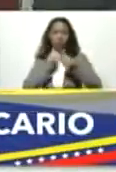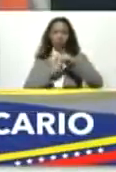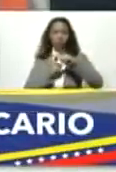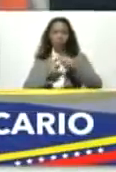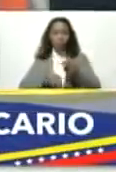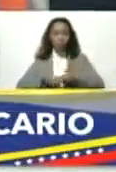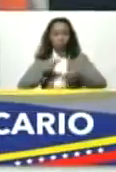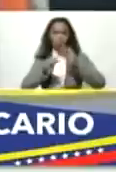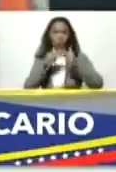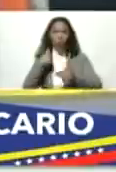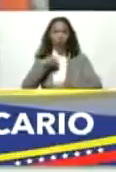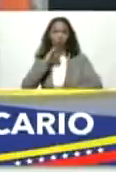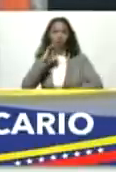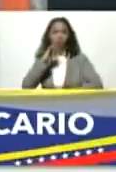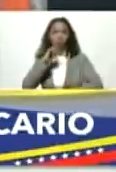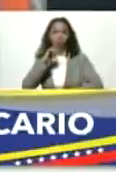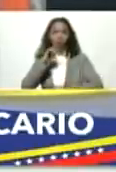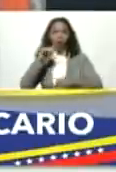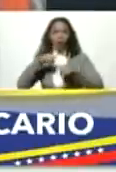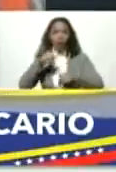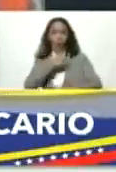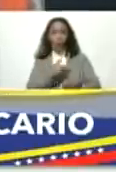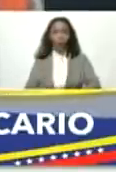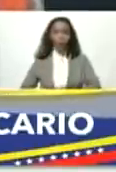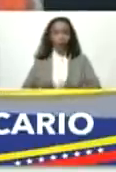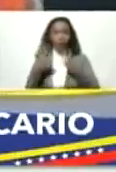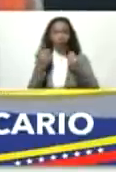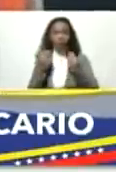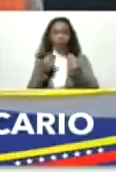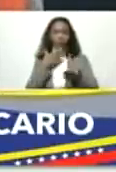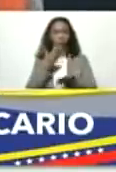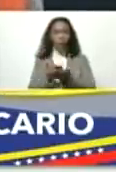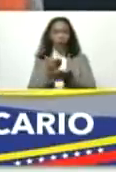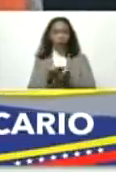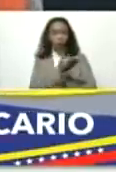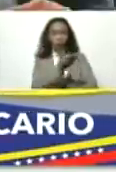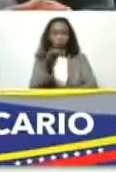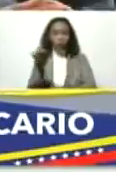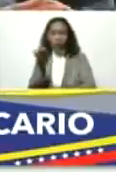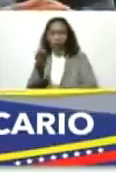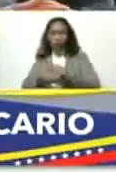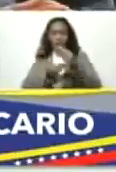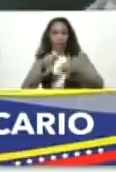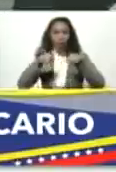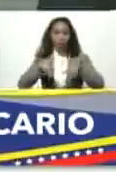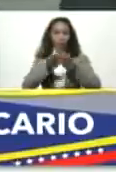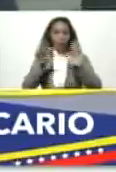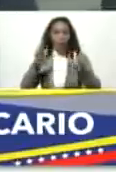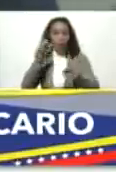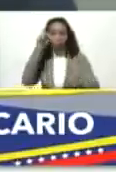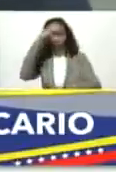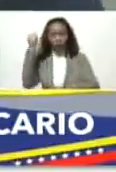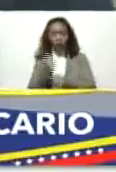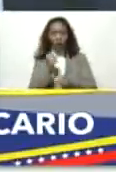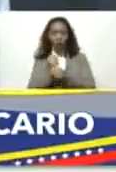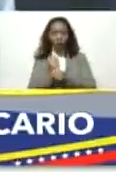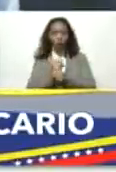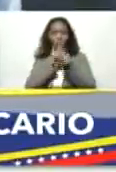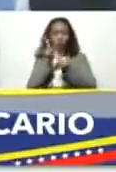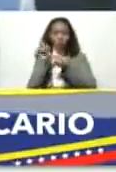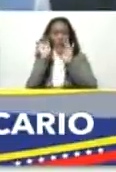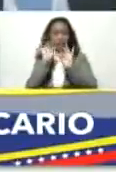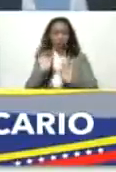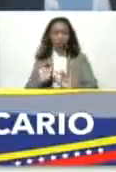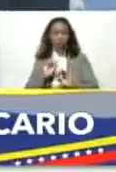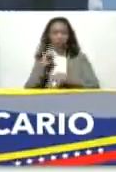Yo informaba al presidente de la República muchas propuestas que ustedes elevaron a esta mesa de trabajo. Una de ellas, por